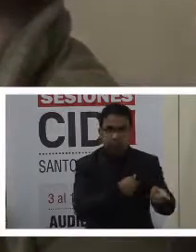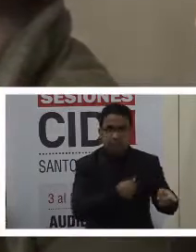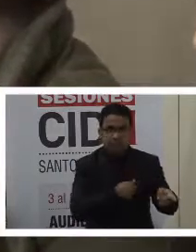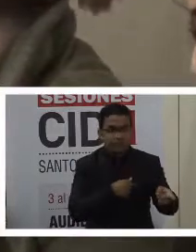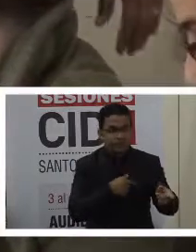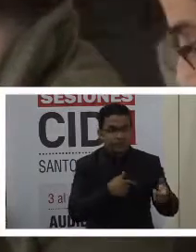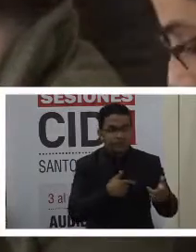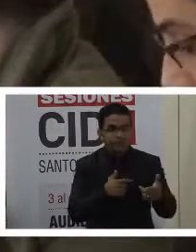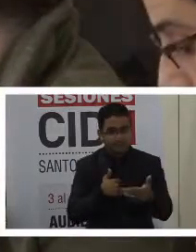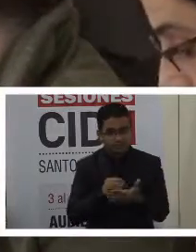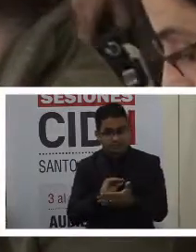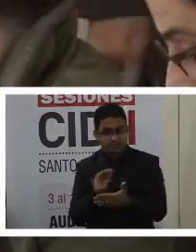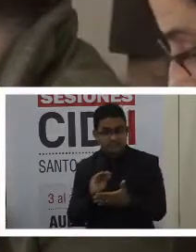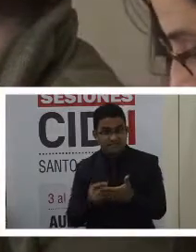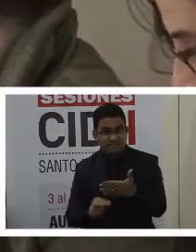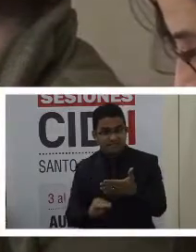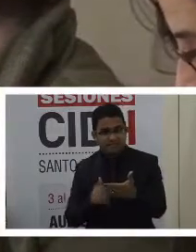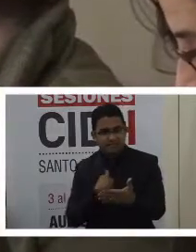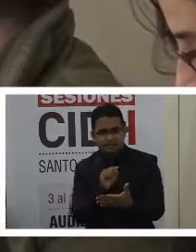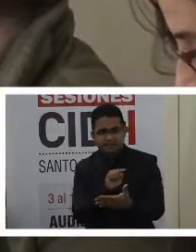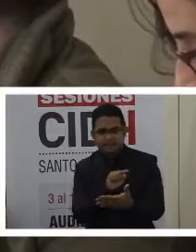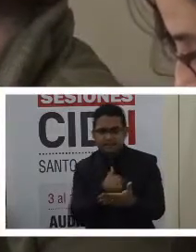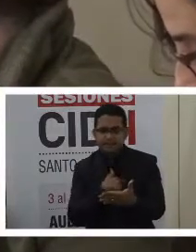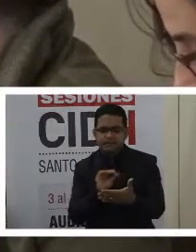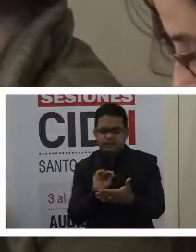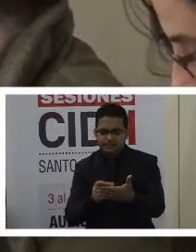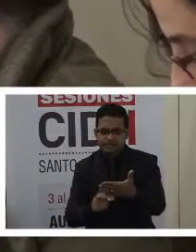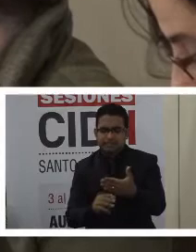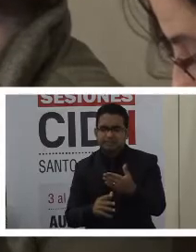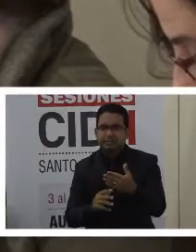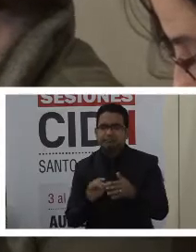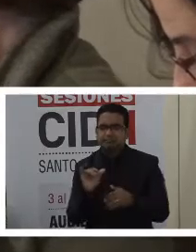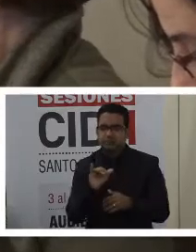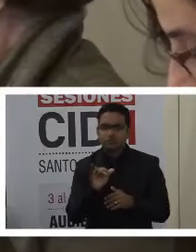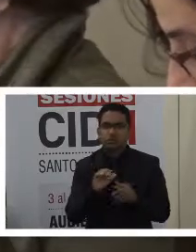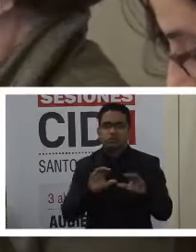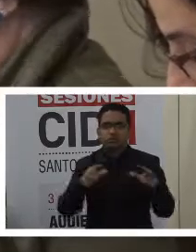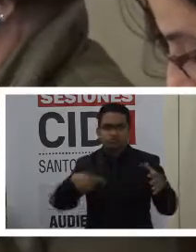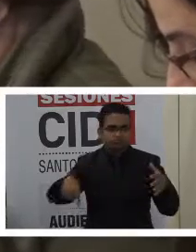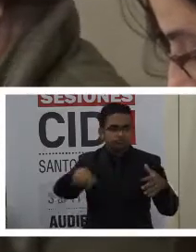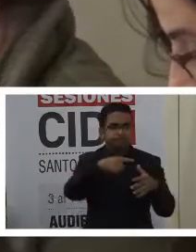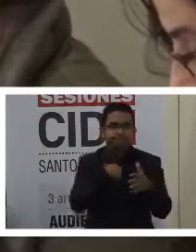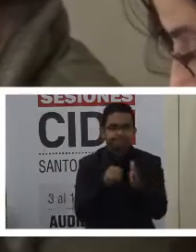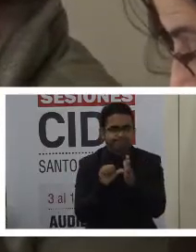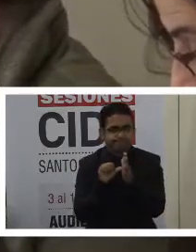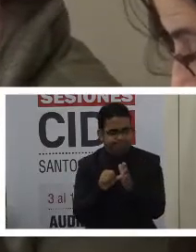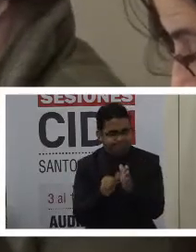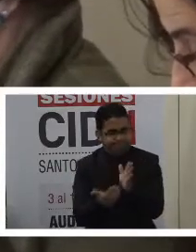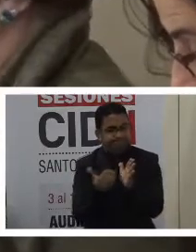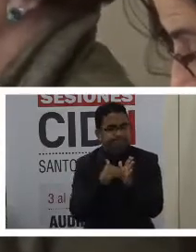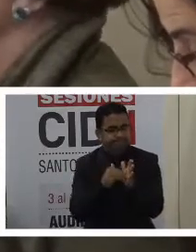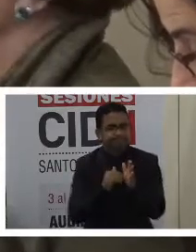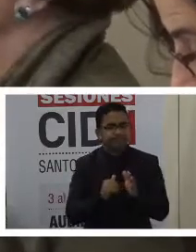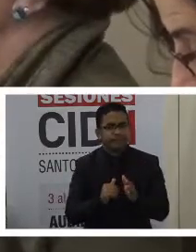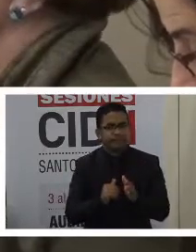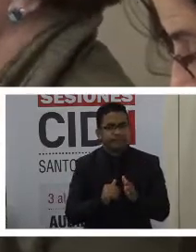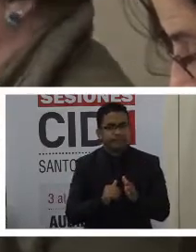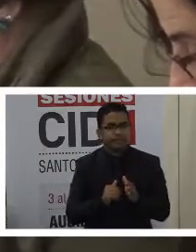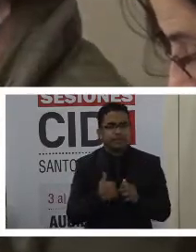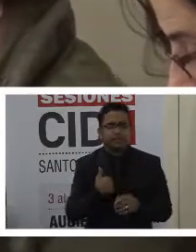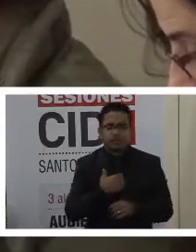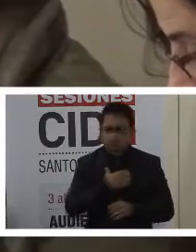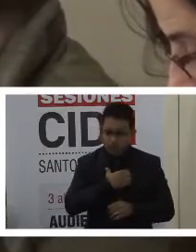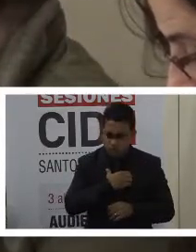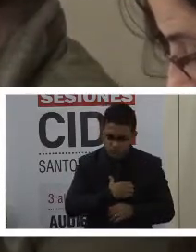también como relatora en esa dirección junto con la comisión, reiterar cuánto me gustaría